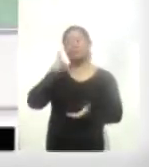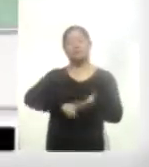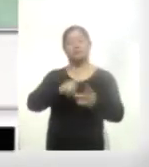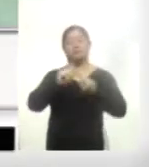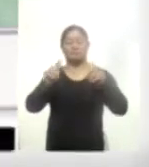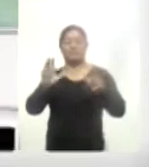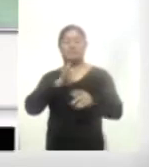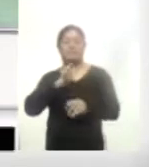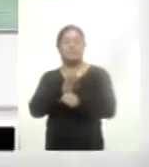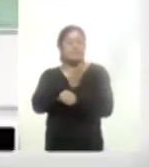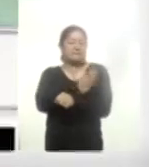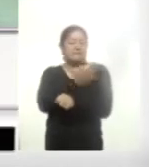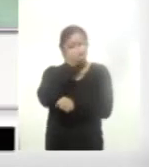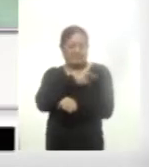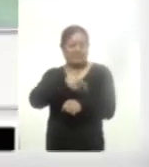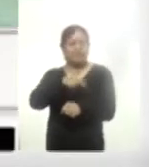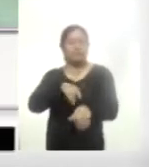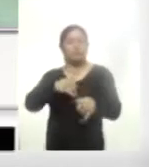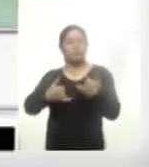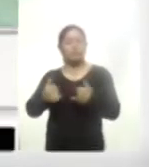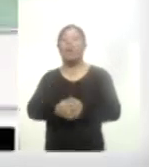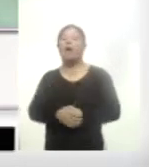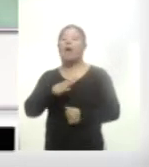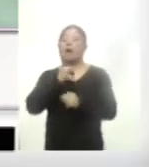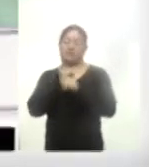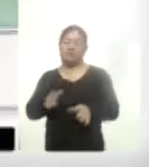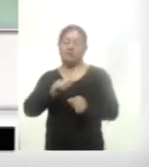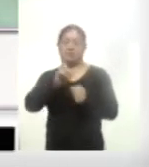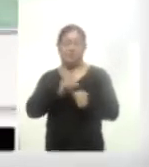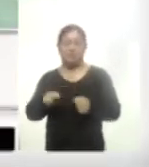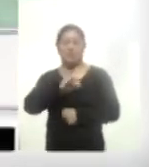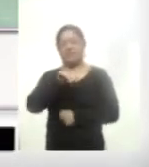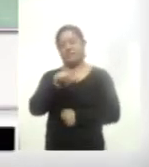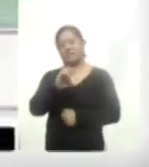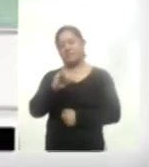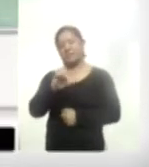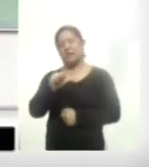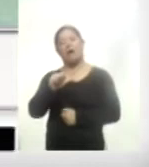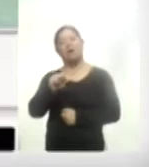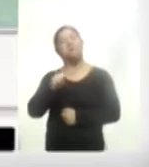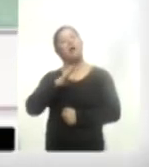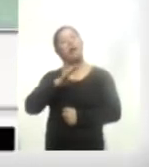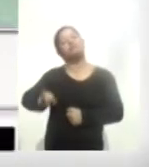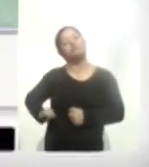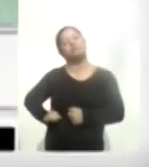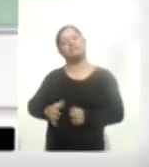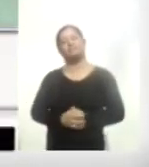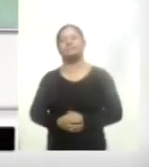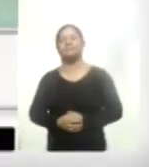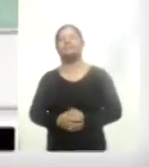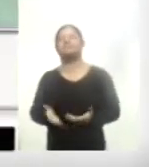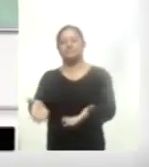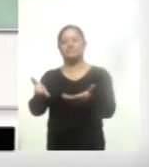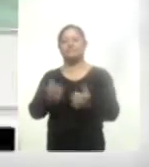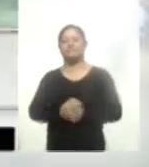supuesto también tendremos información nacional con J.J. Macías que ha causado interés. Adelante con la información, Manuel.